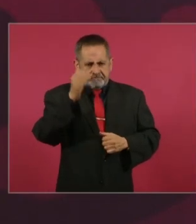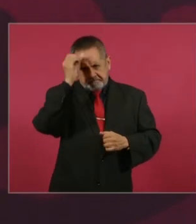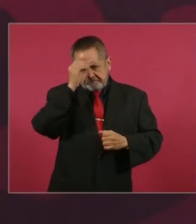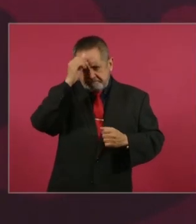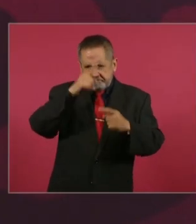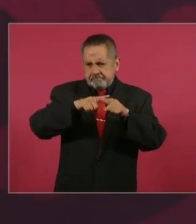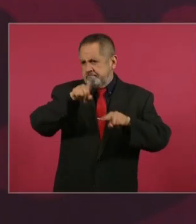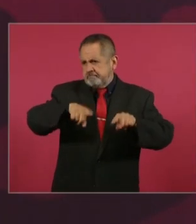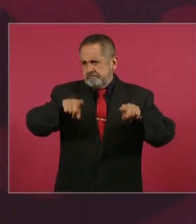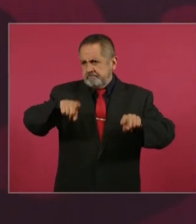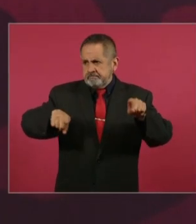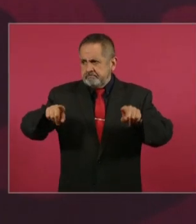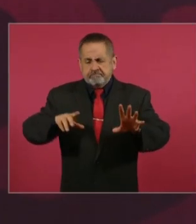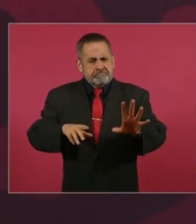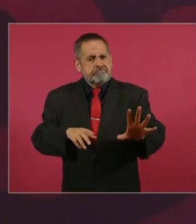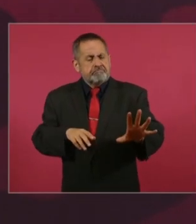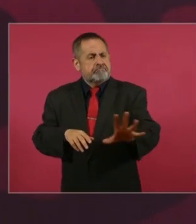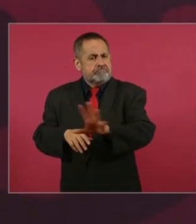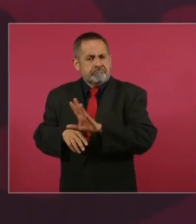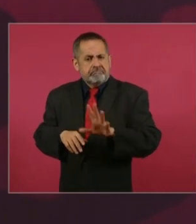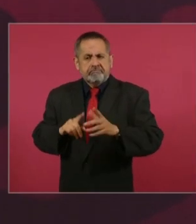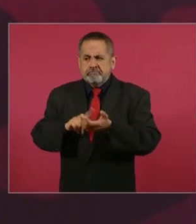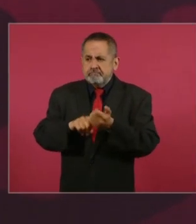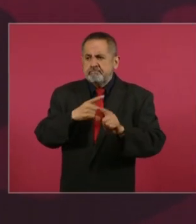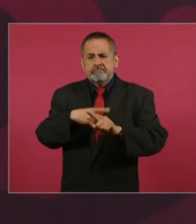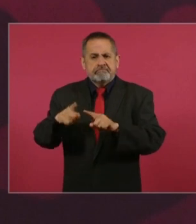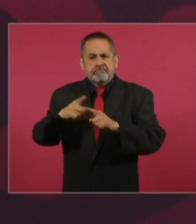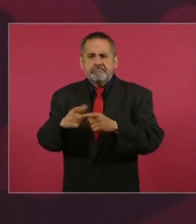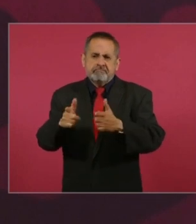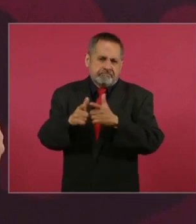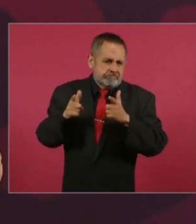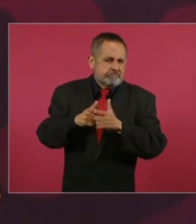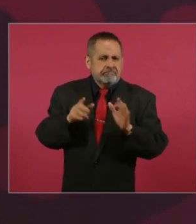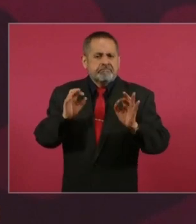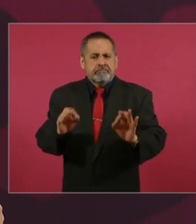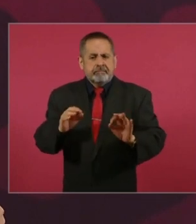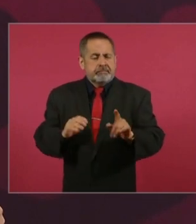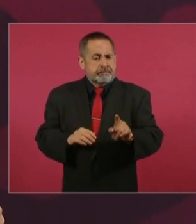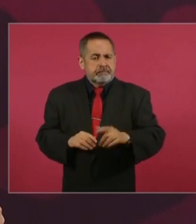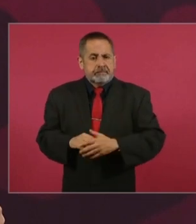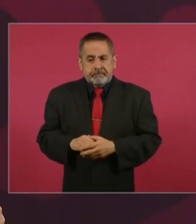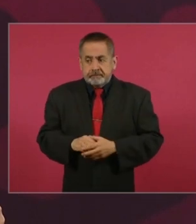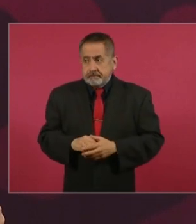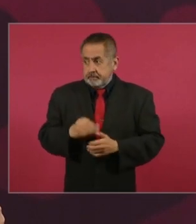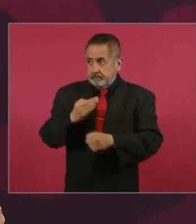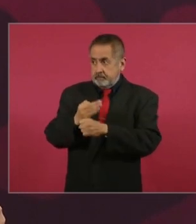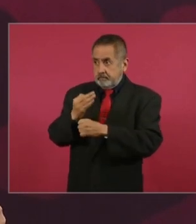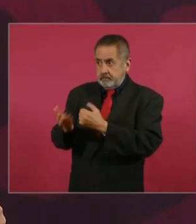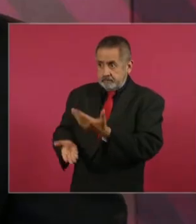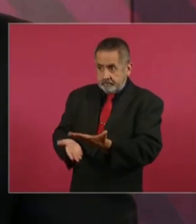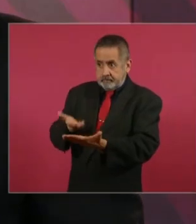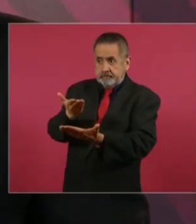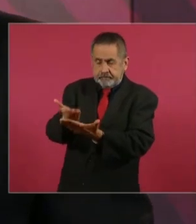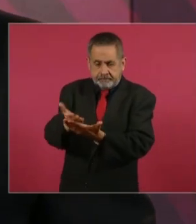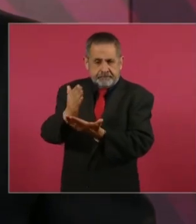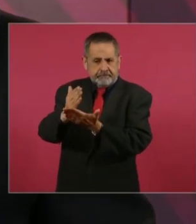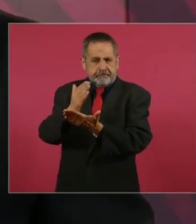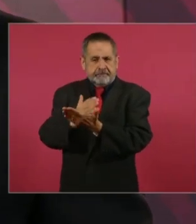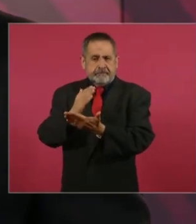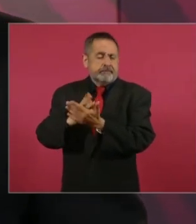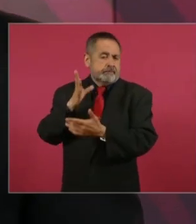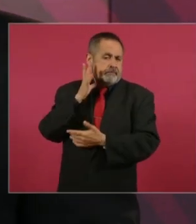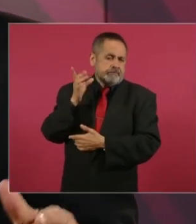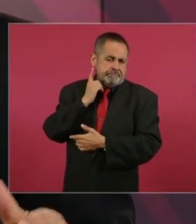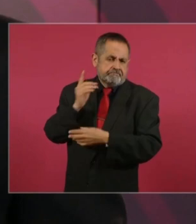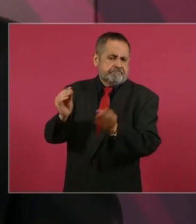de varios sectores. Entonces, está en la Cámara que se siga debatiendo